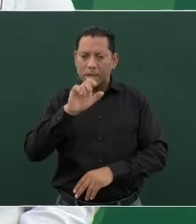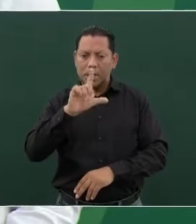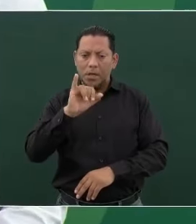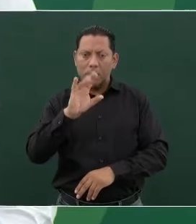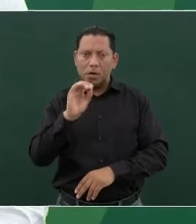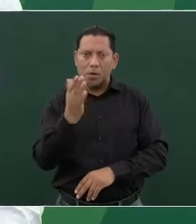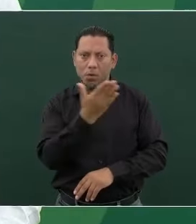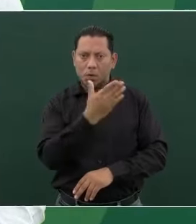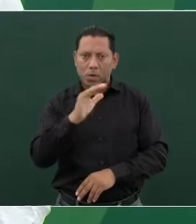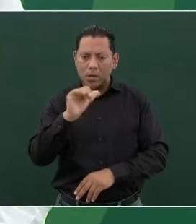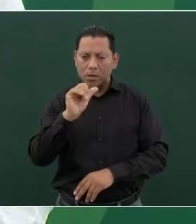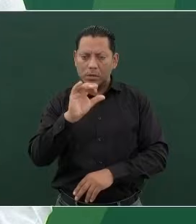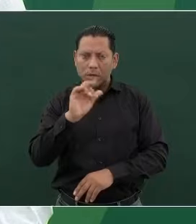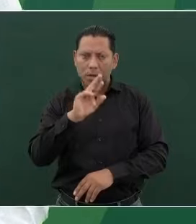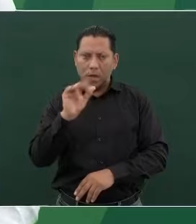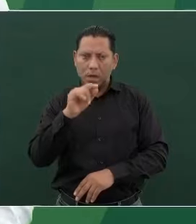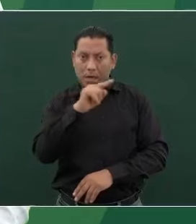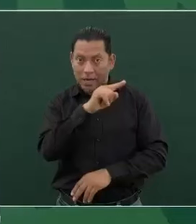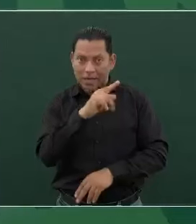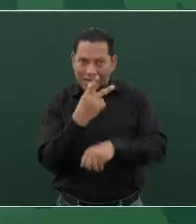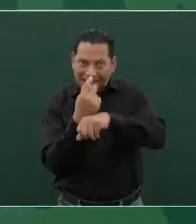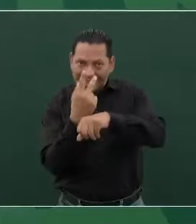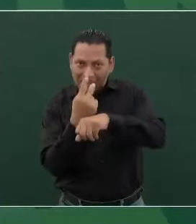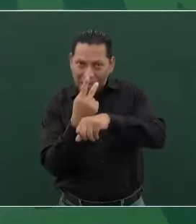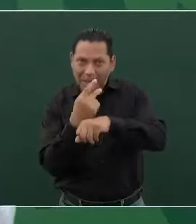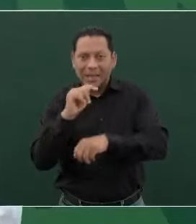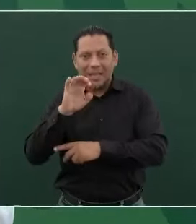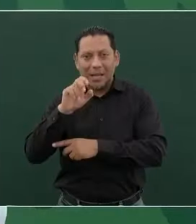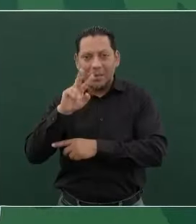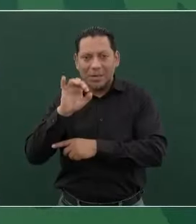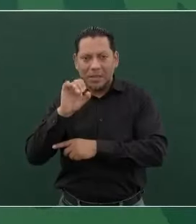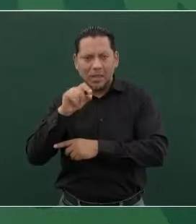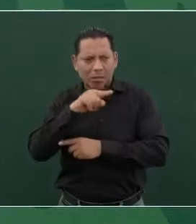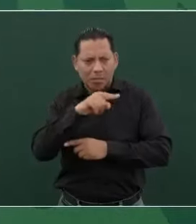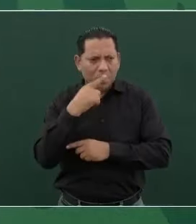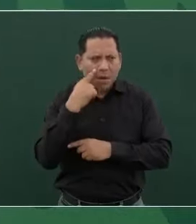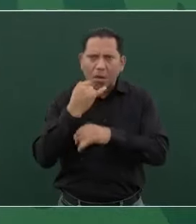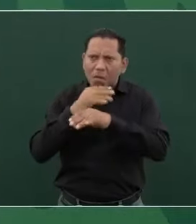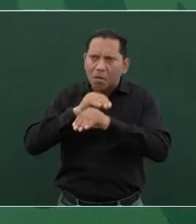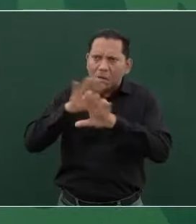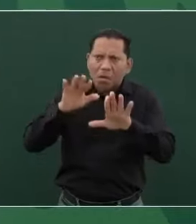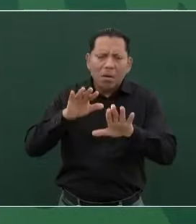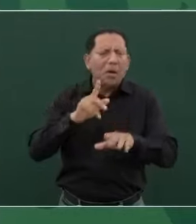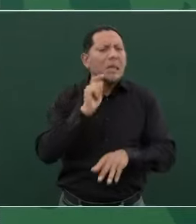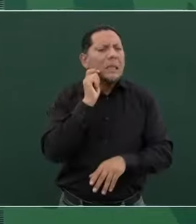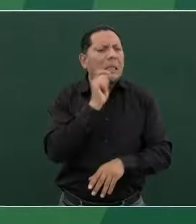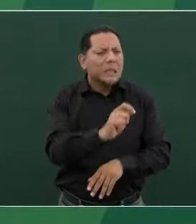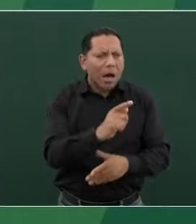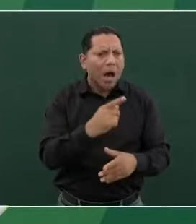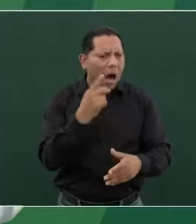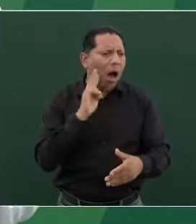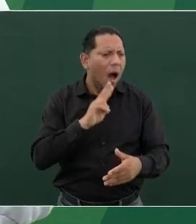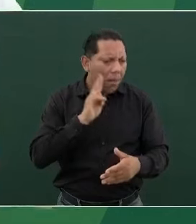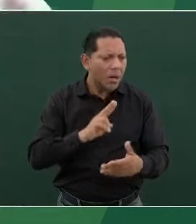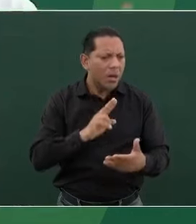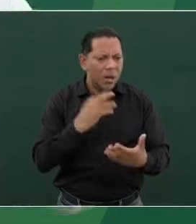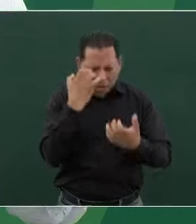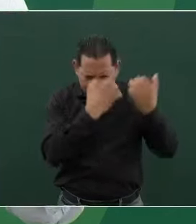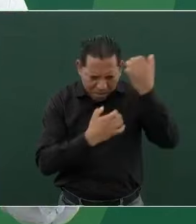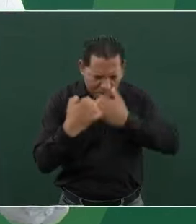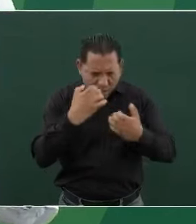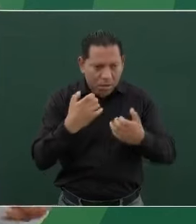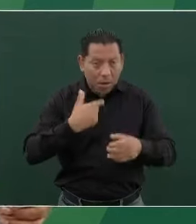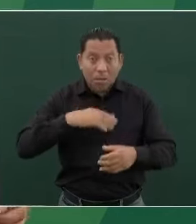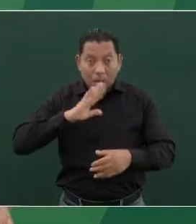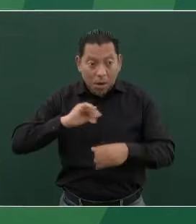que revisen eso y que si tienen pruebas de corrupción, que las